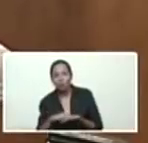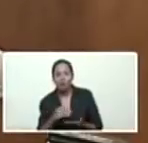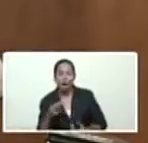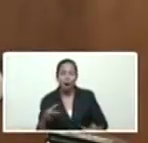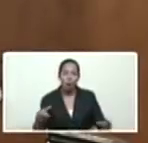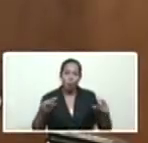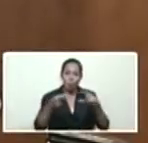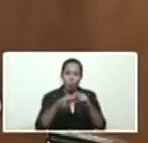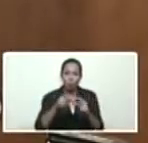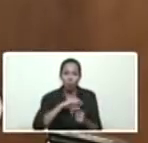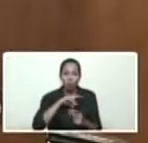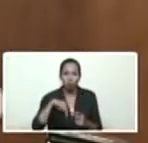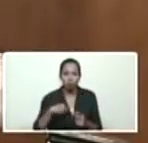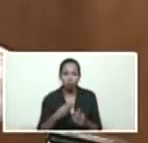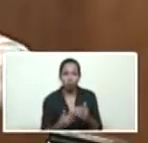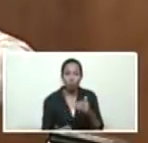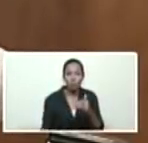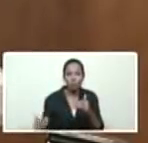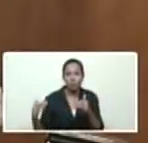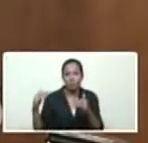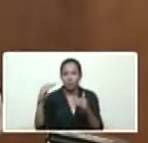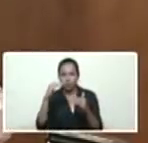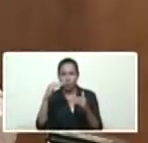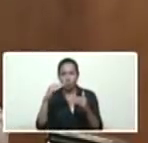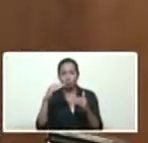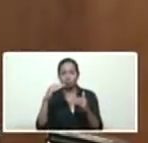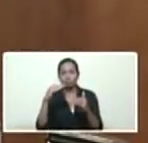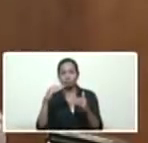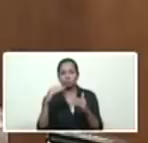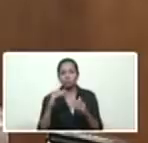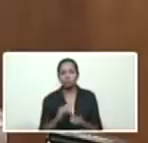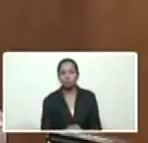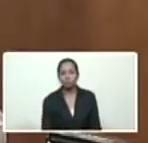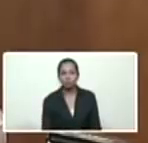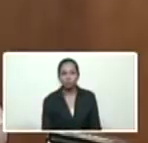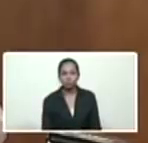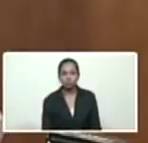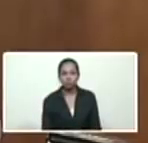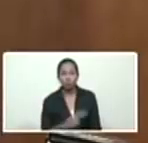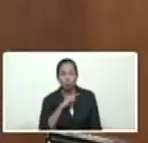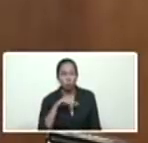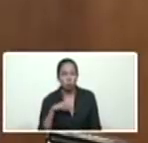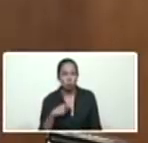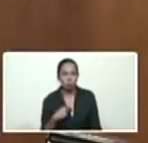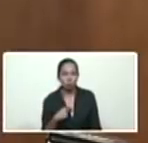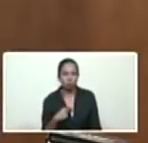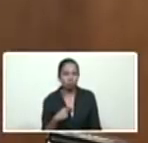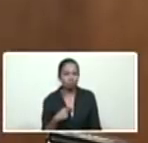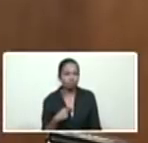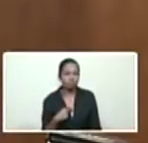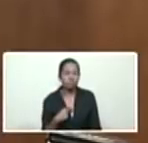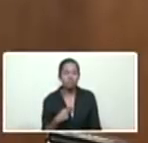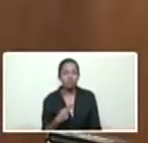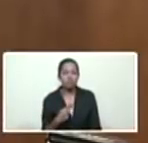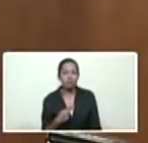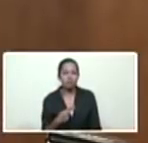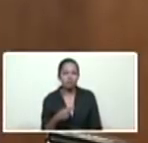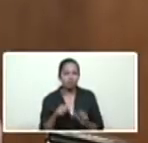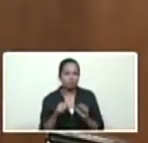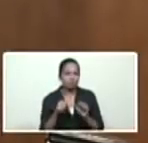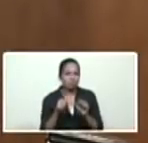pasemos este tramo de la historia que nos toca vivir, lo pasemos, con el heroísmo de las queceras del medio, con el heroísmo